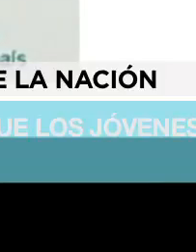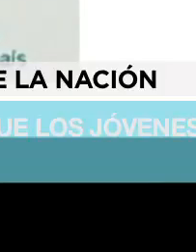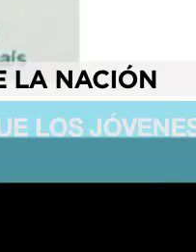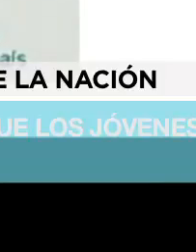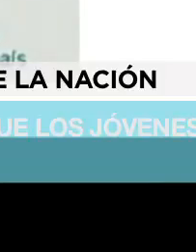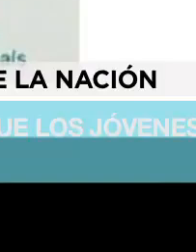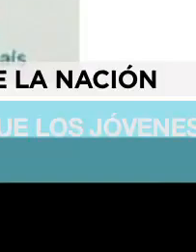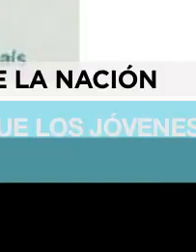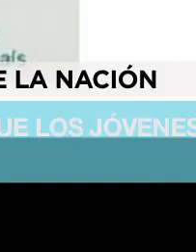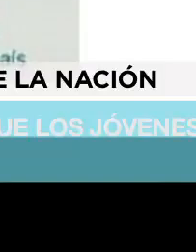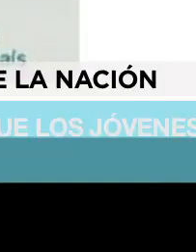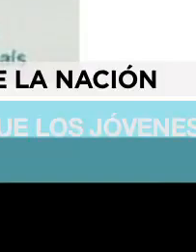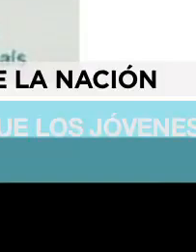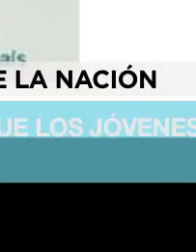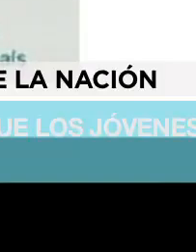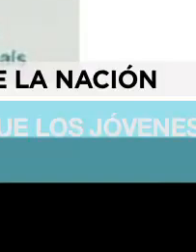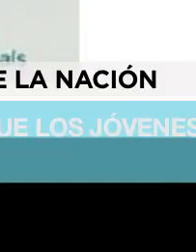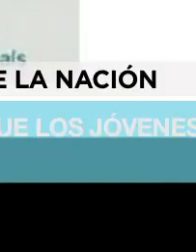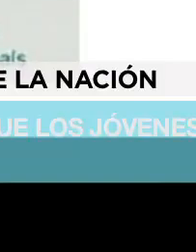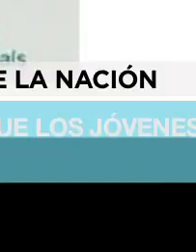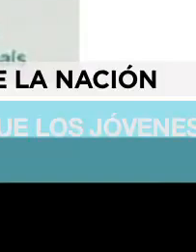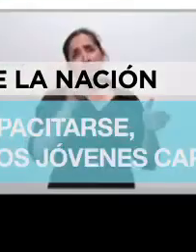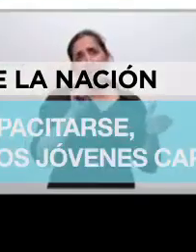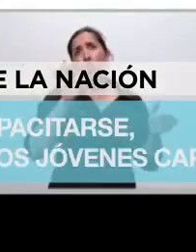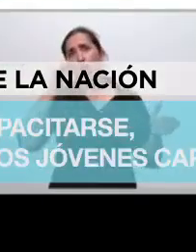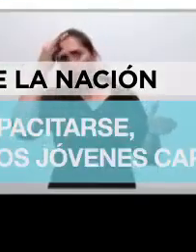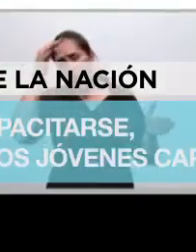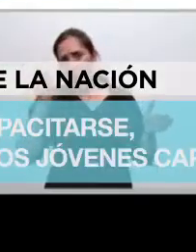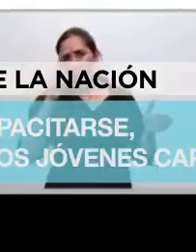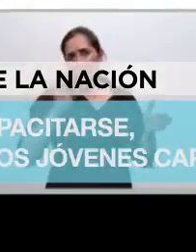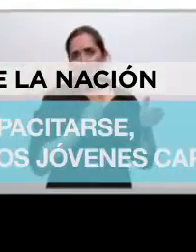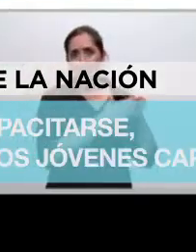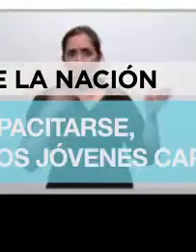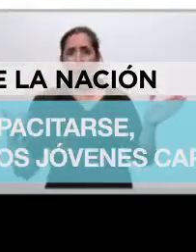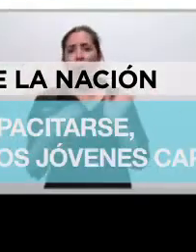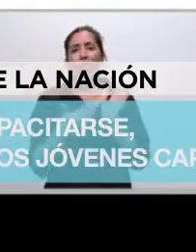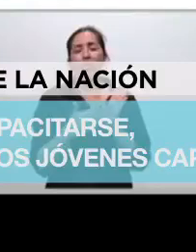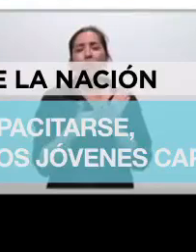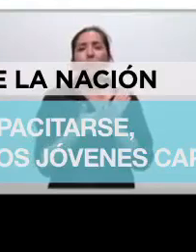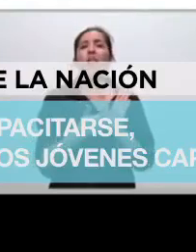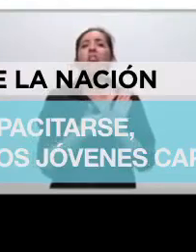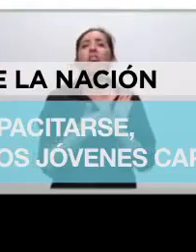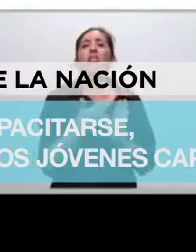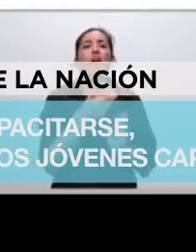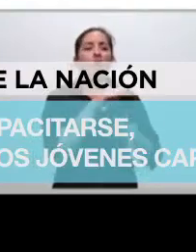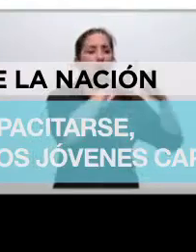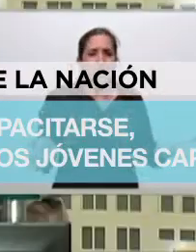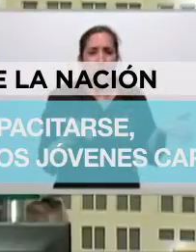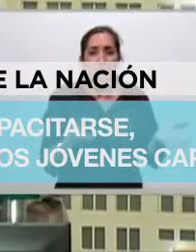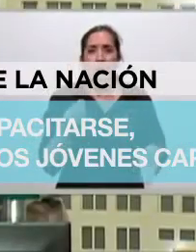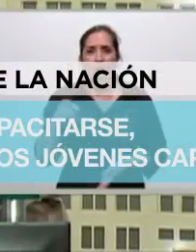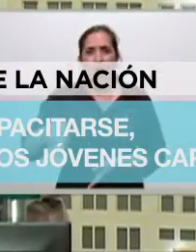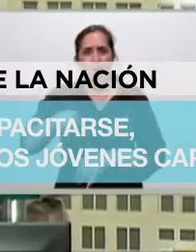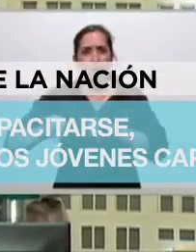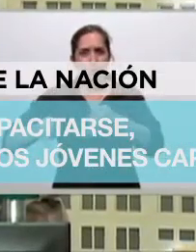además extenderlos a un año de duración de manera tal de incentivar a los jóvenes